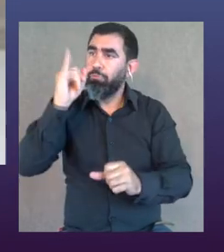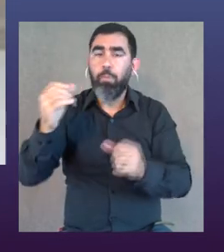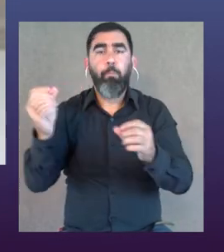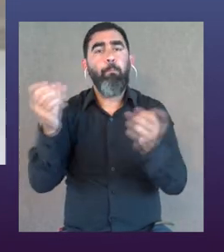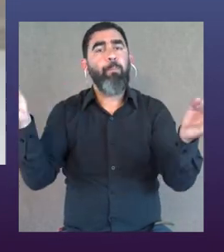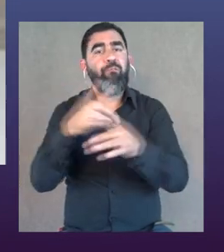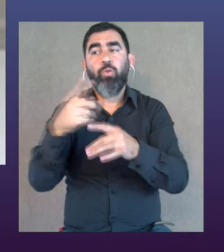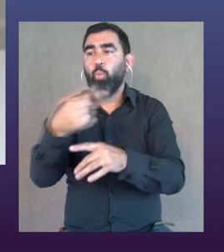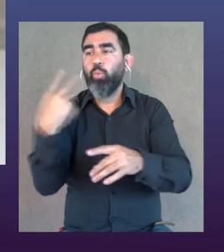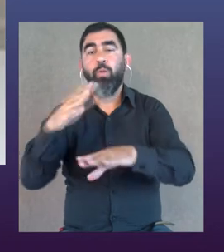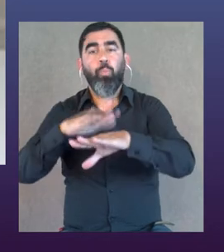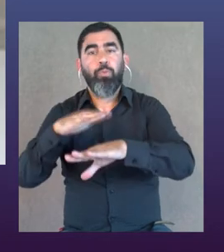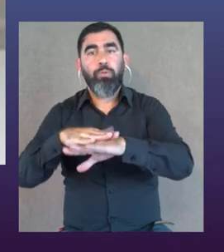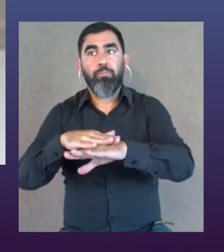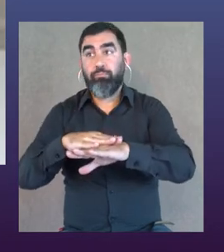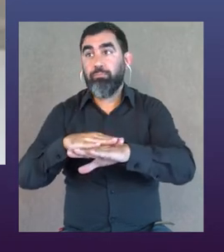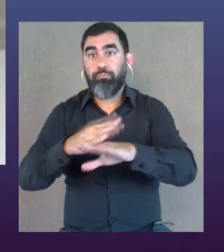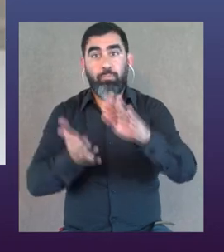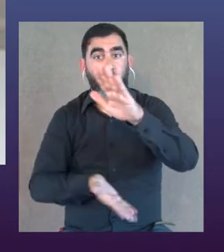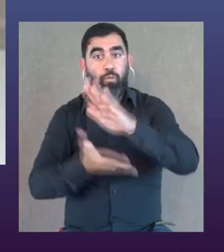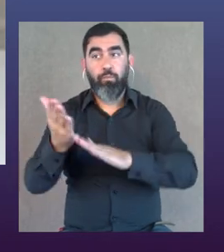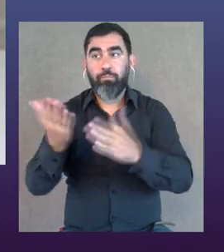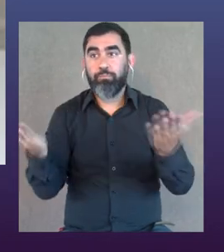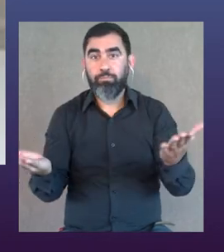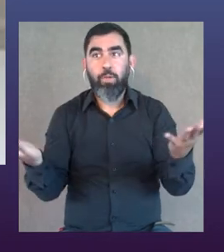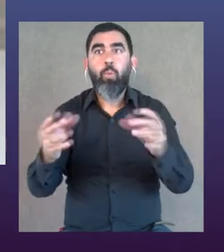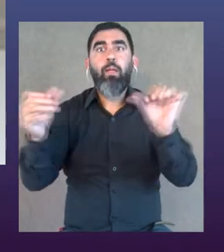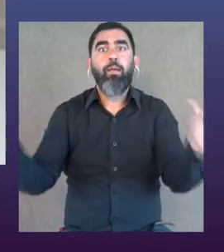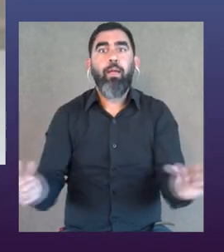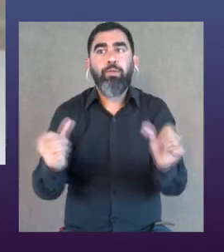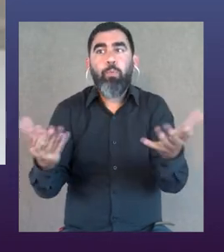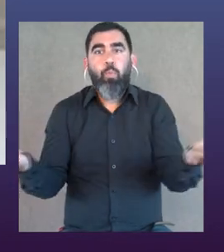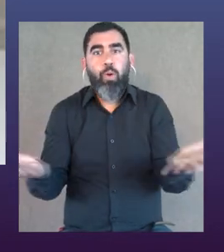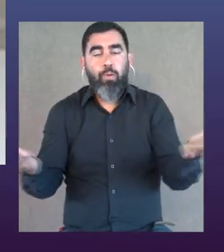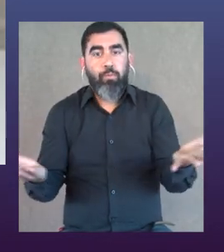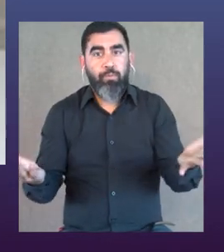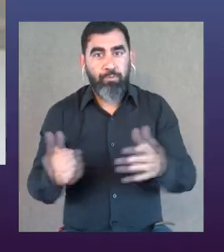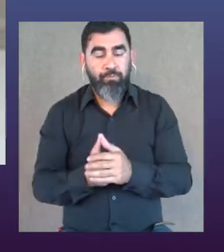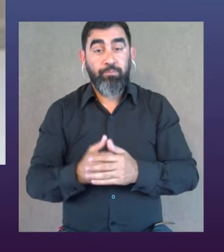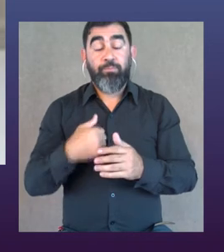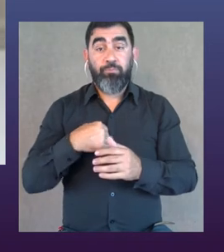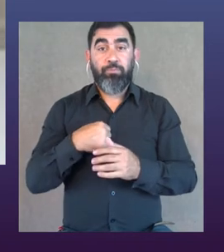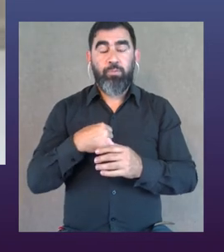que hacer. Y él dijo, vale, fenomenal, pues lo hacéis vosotros. Y entonces salimos de aquel despacho diciendo, oh, Dios mío, ¿y ahora qué hacemos?